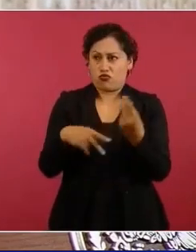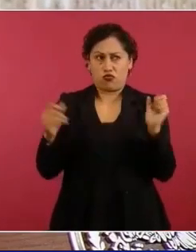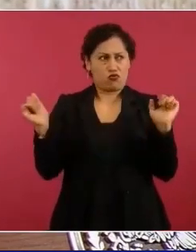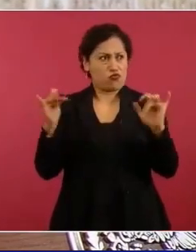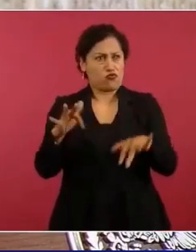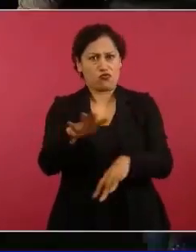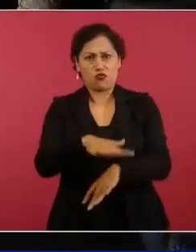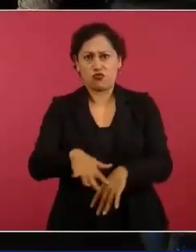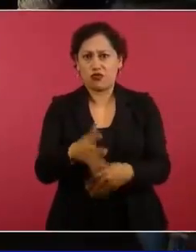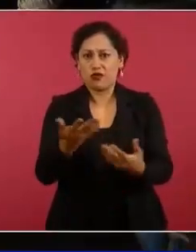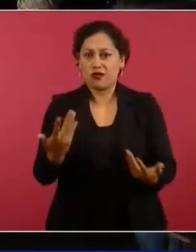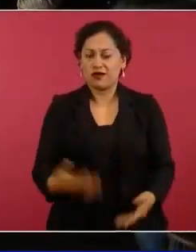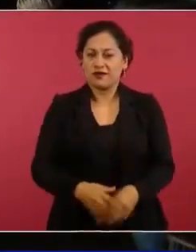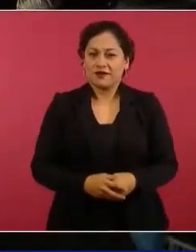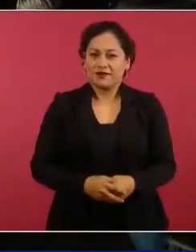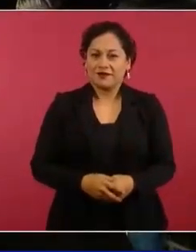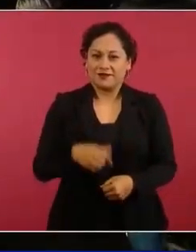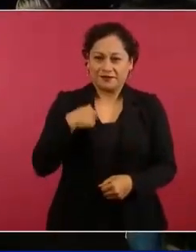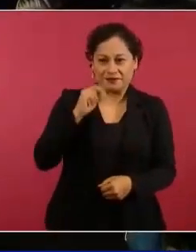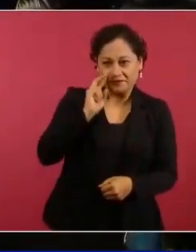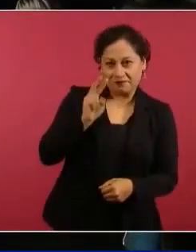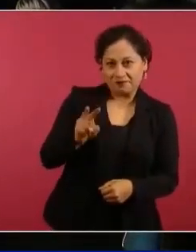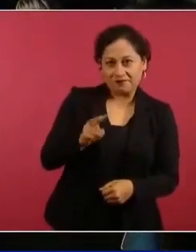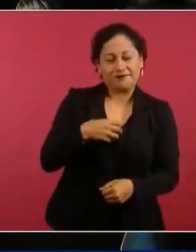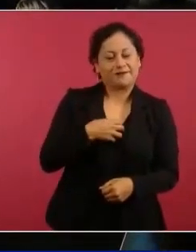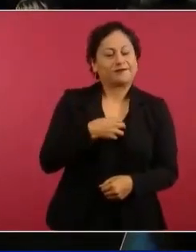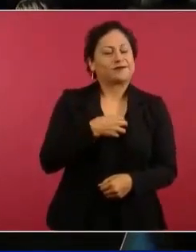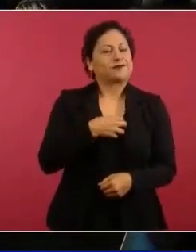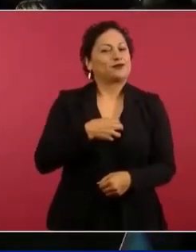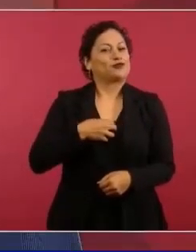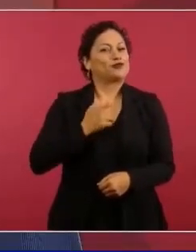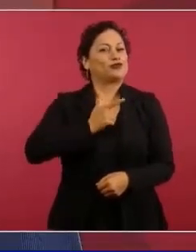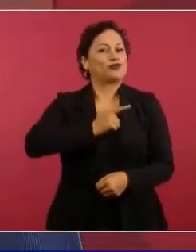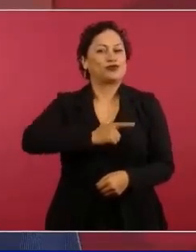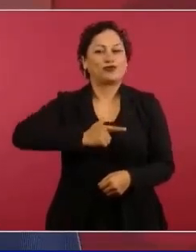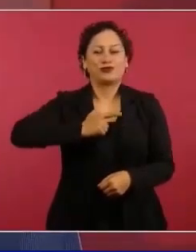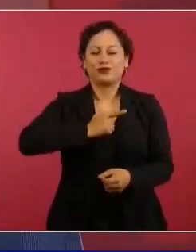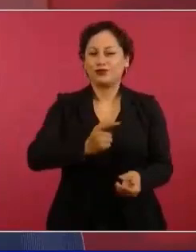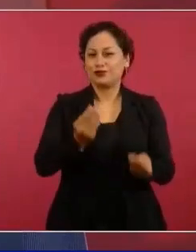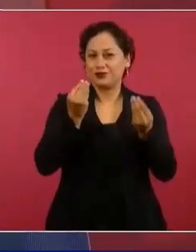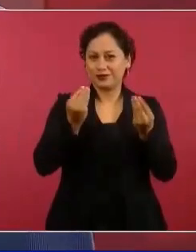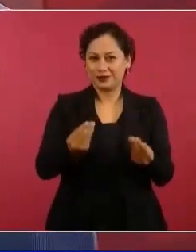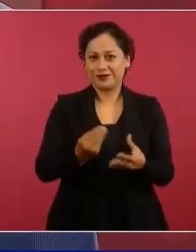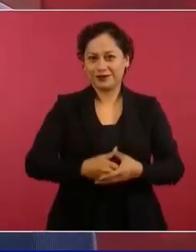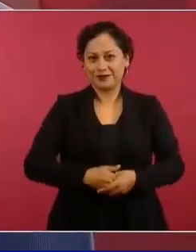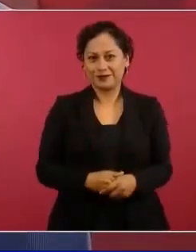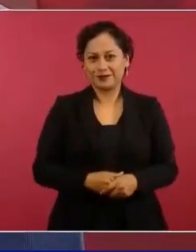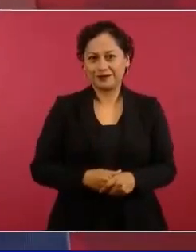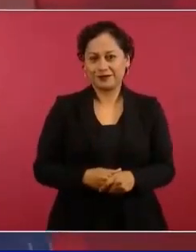Me da mucho gusto eso, mucho gusto.